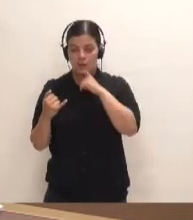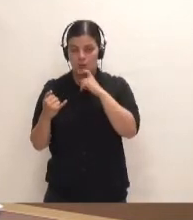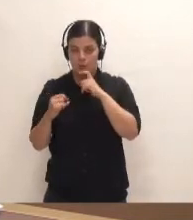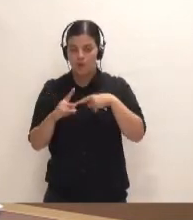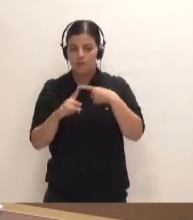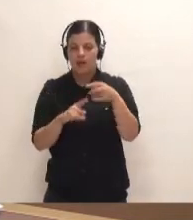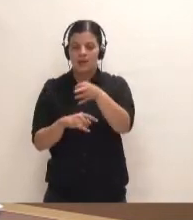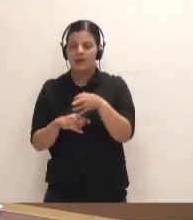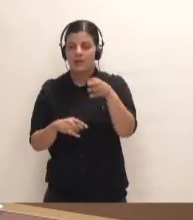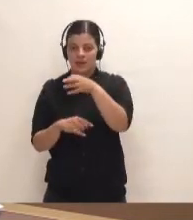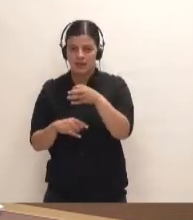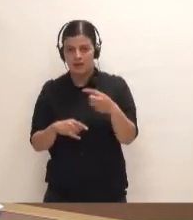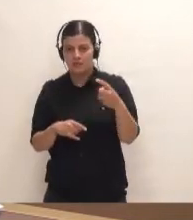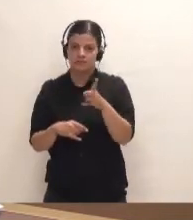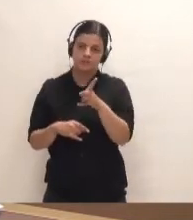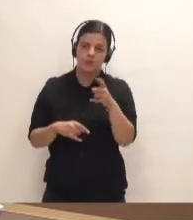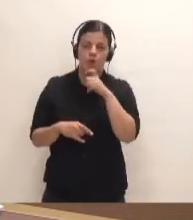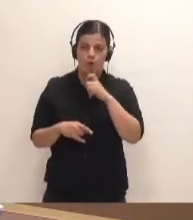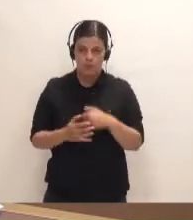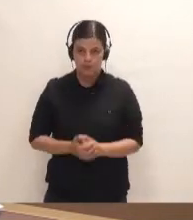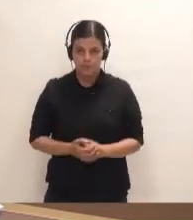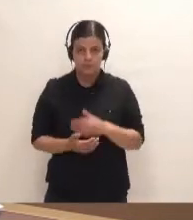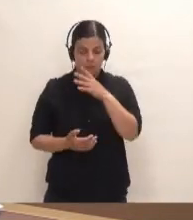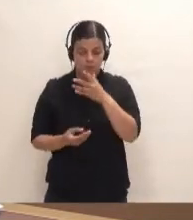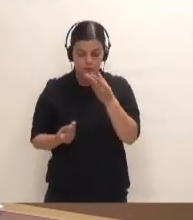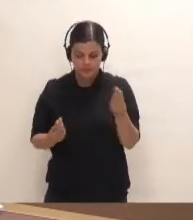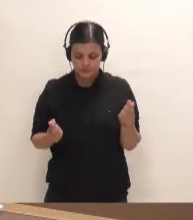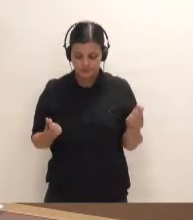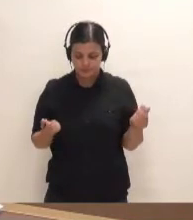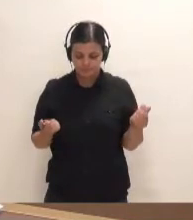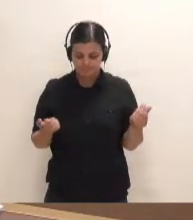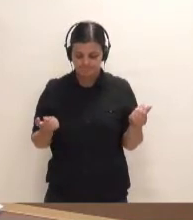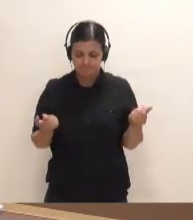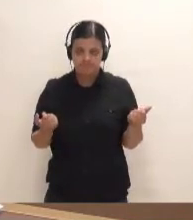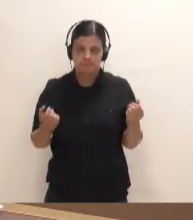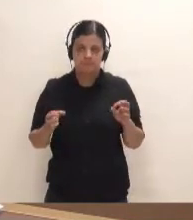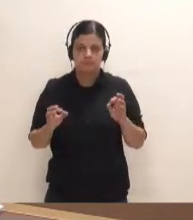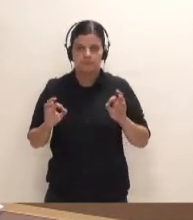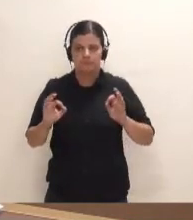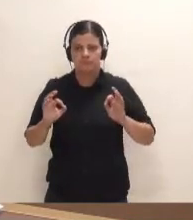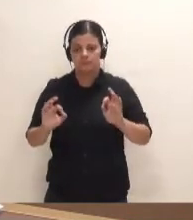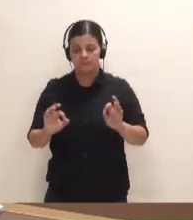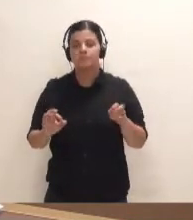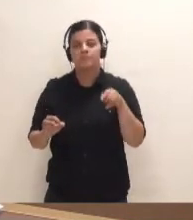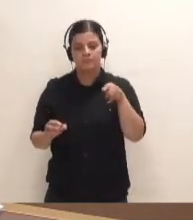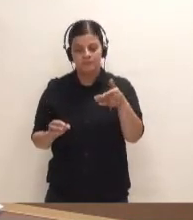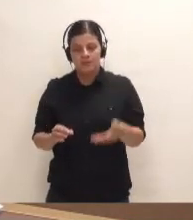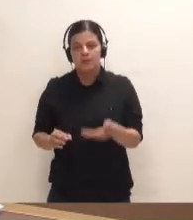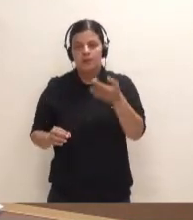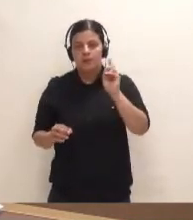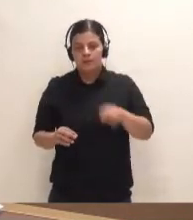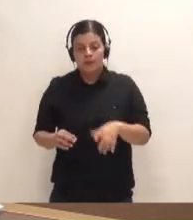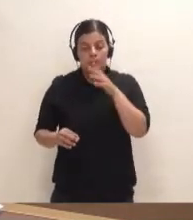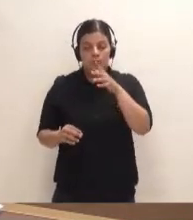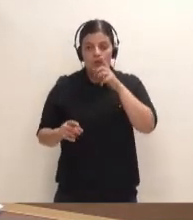occidentales. Porque eso va a trascender sobre la solución